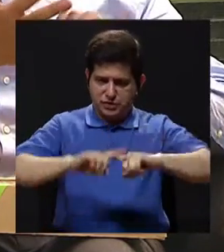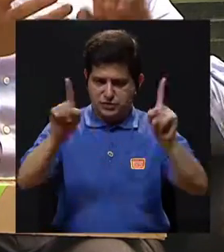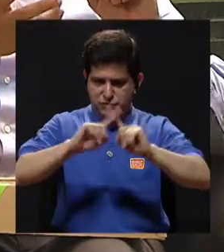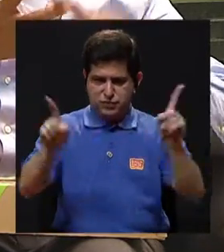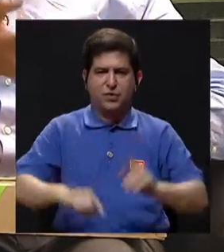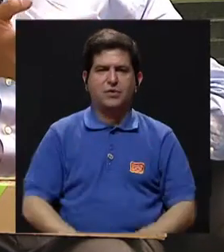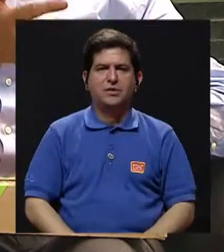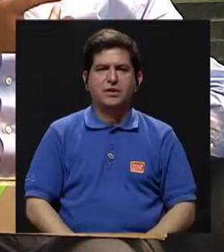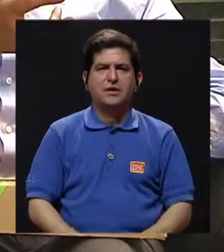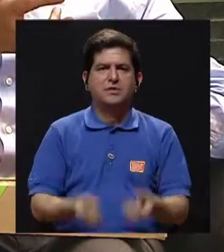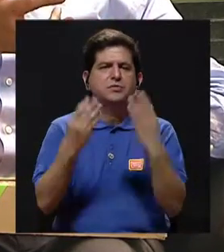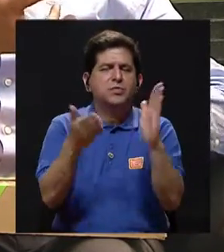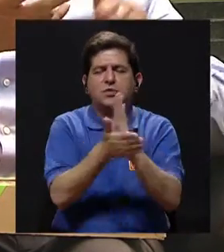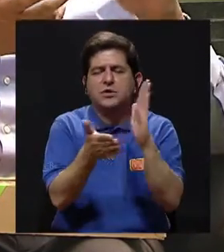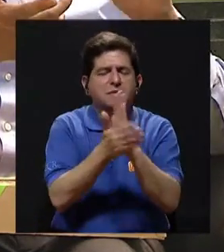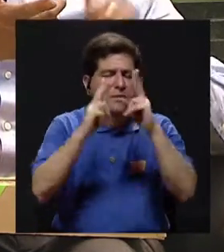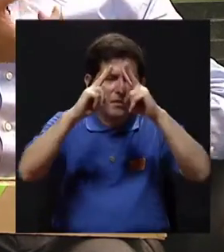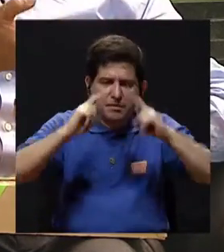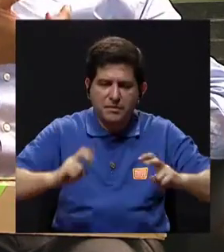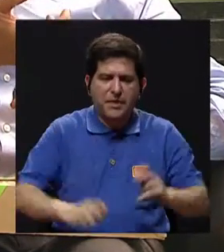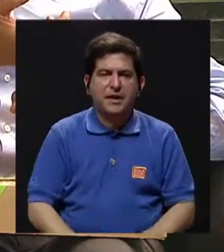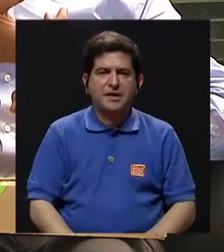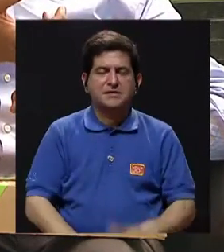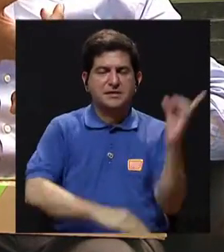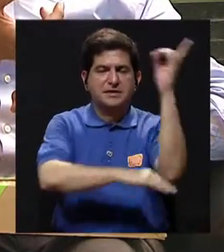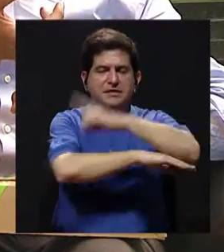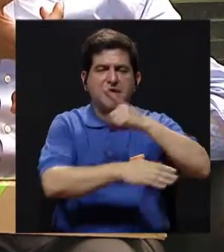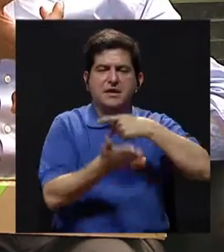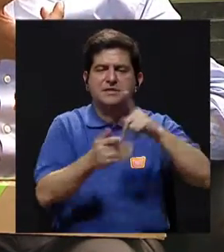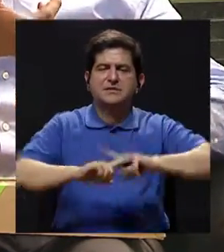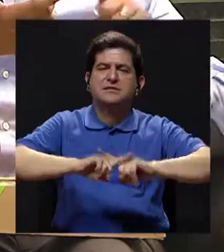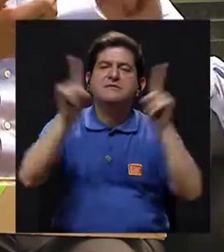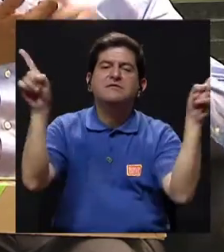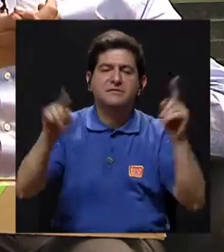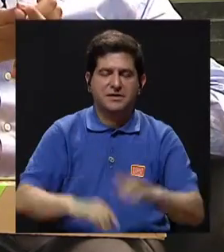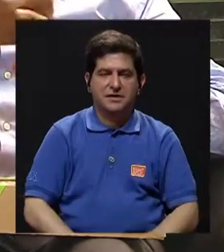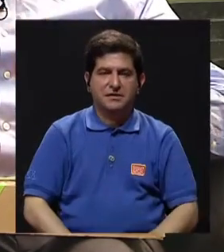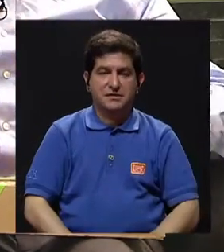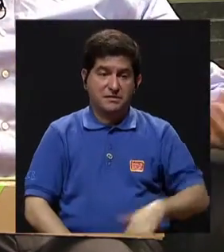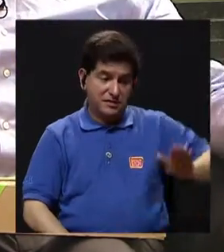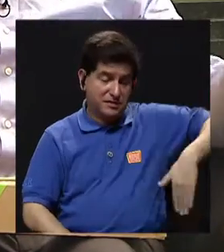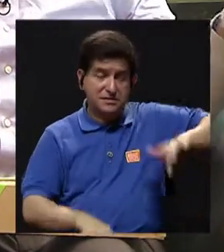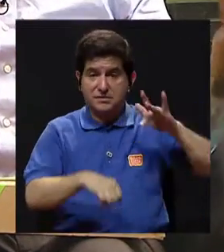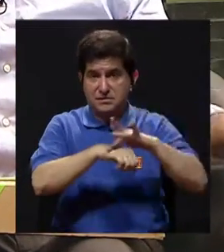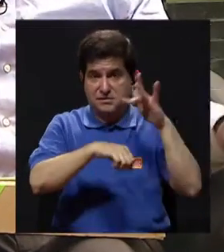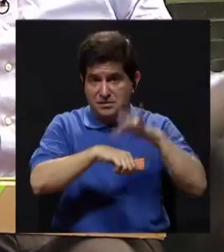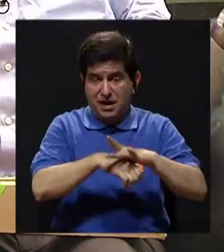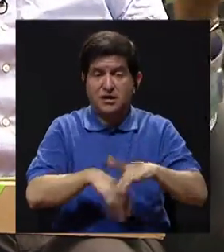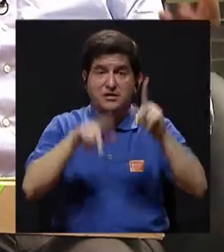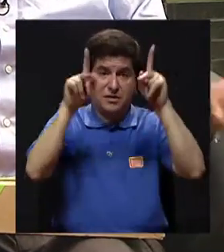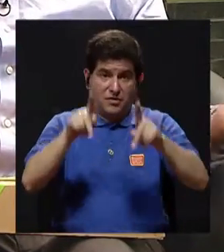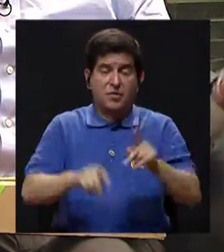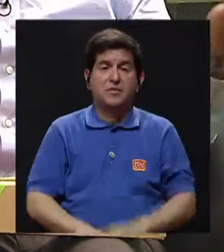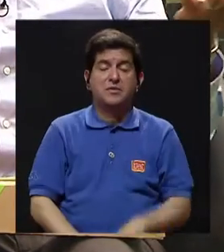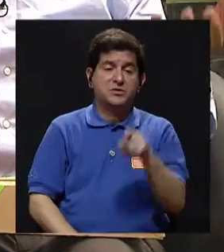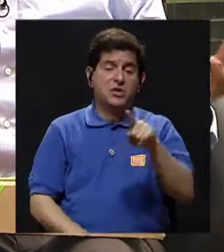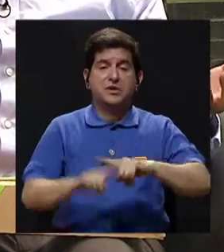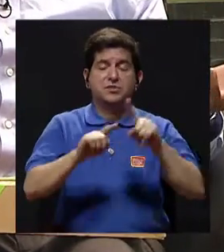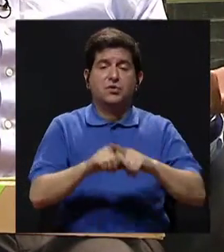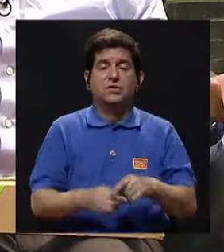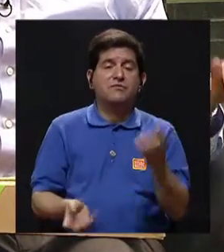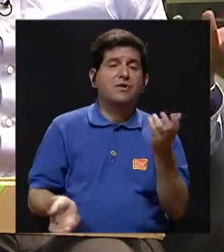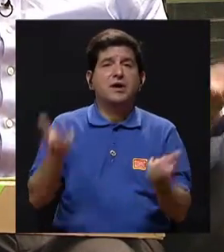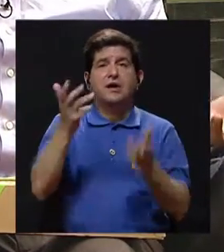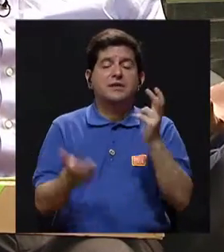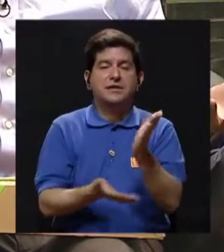varias razones, muchos estados de cuenta que revisar, muchas fechas de pago diferentes, y tarde o temprano, como los balabaristas esos que están con varias